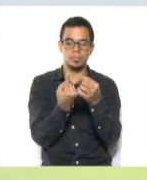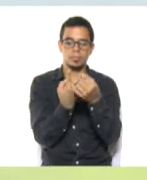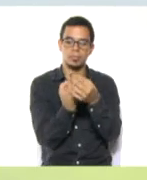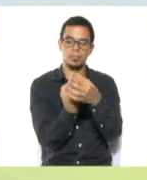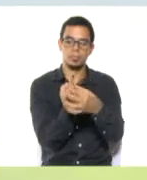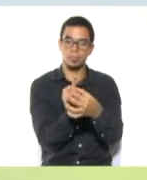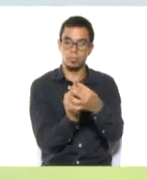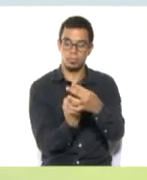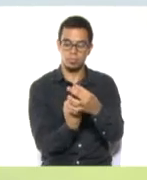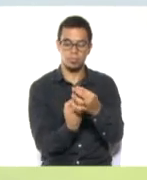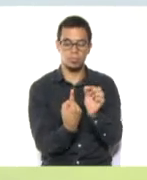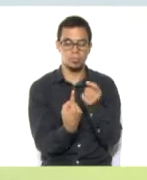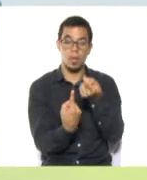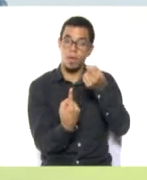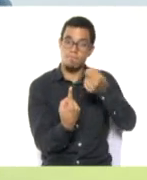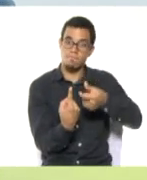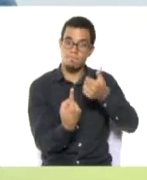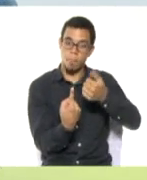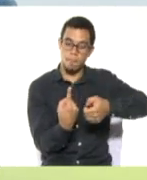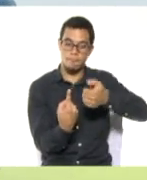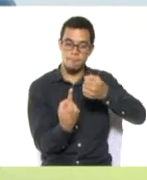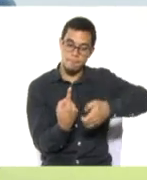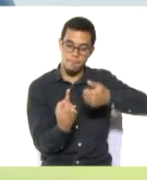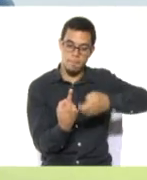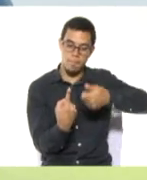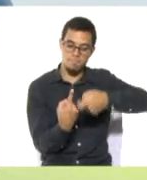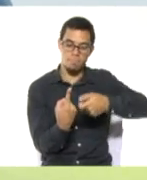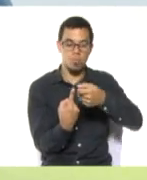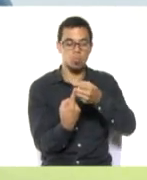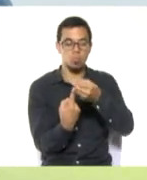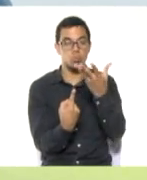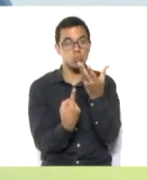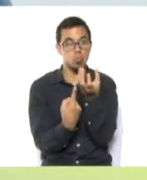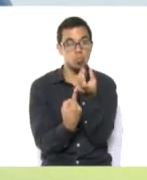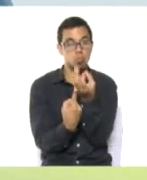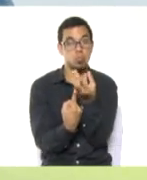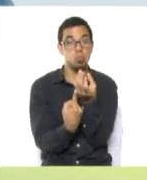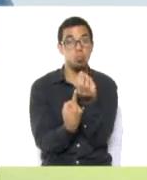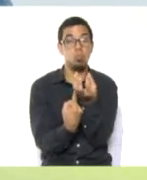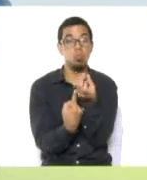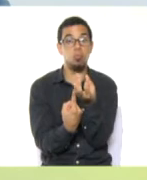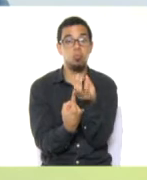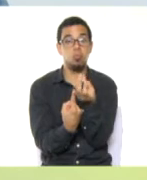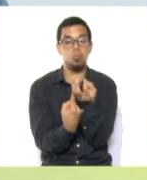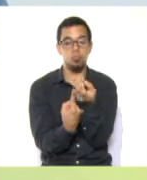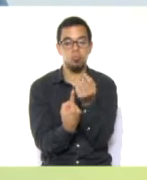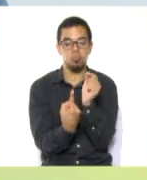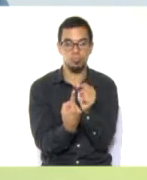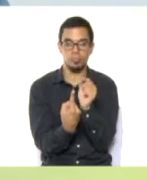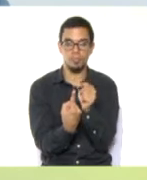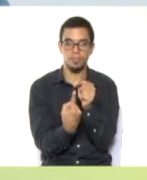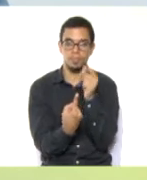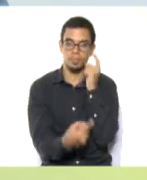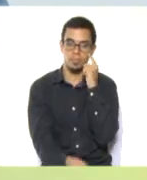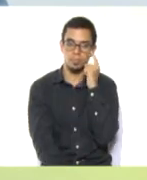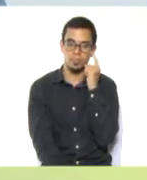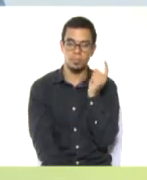como lo podemos observar acá, lo que es el fuego de nuestra vela, que quedaría de esta manera.